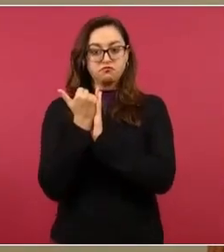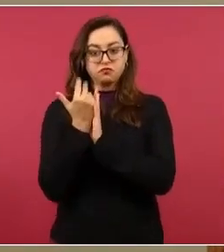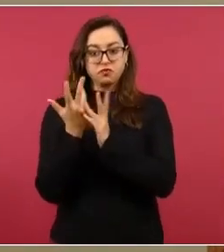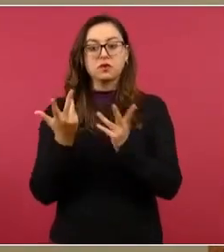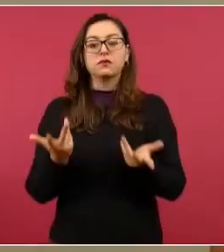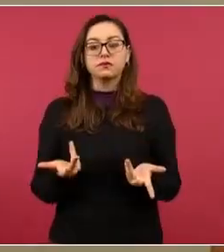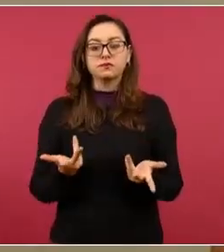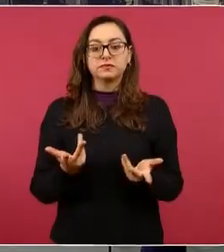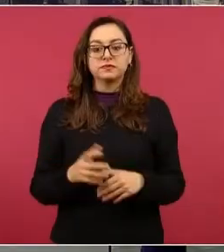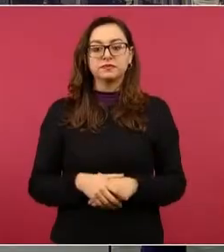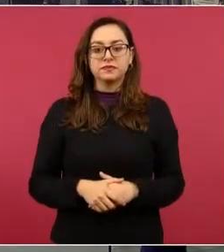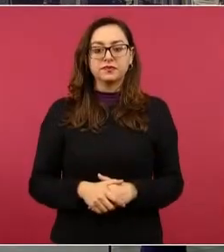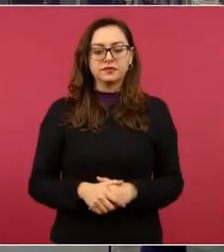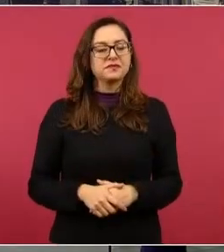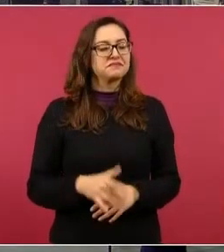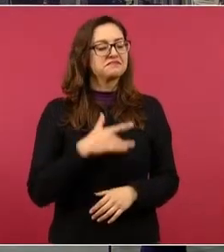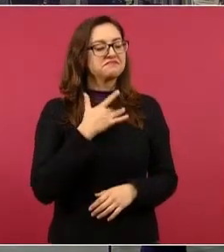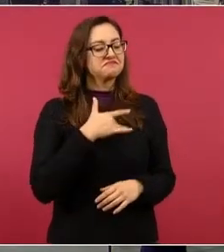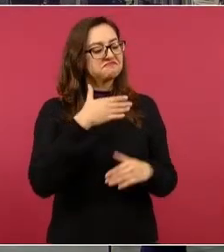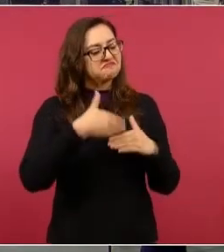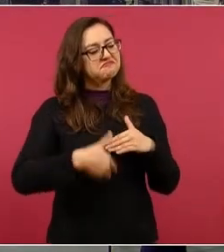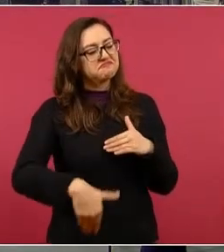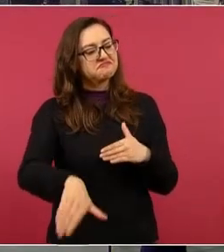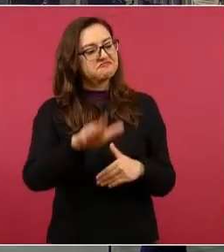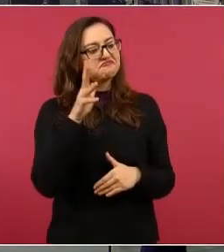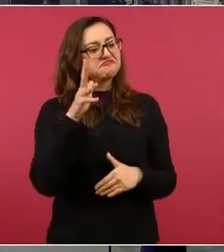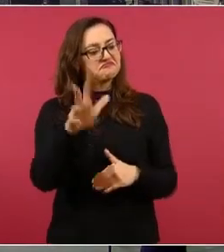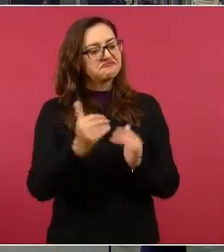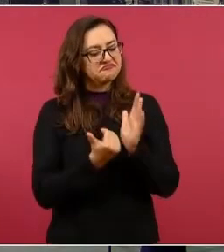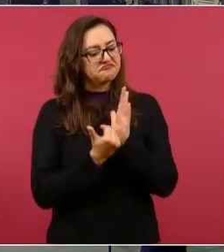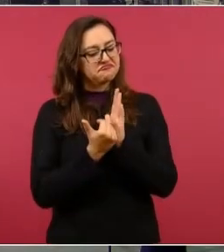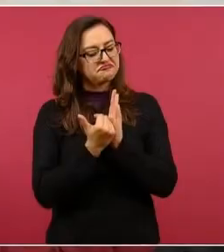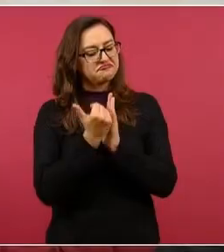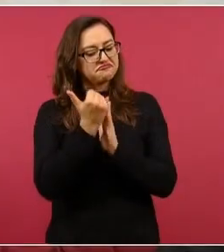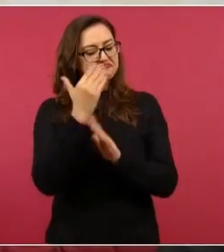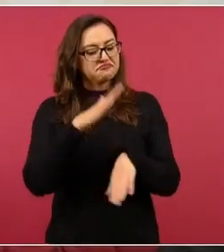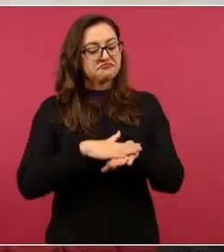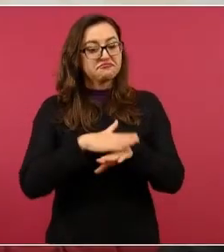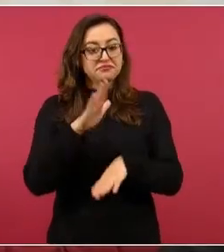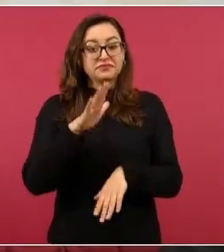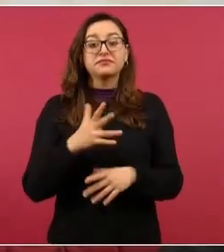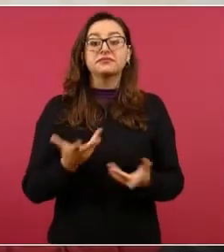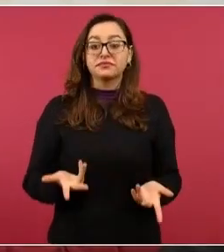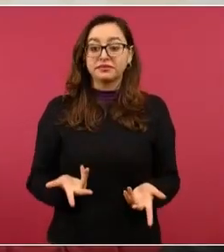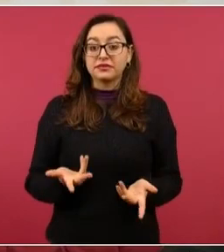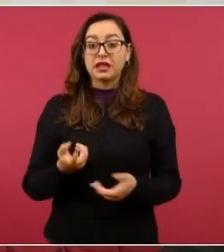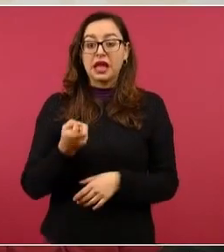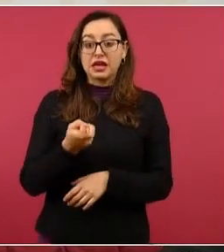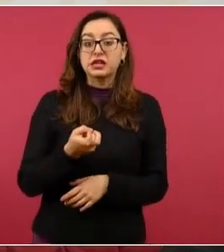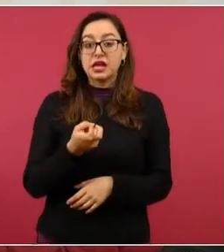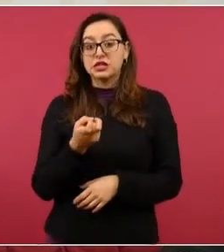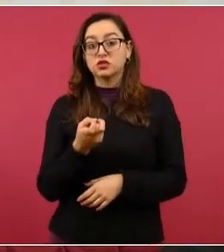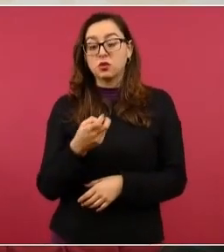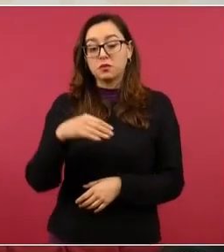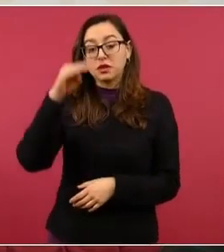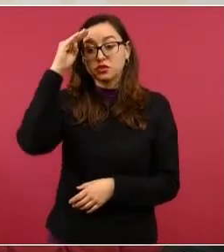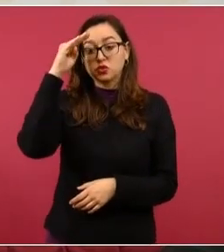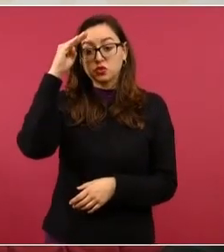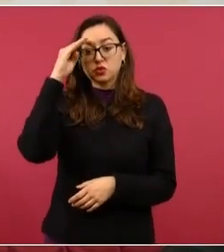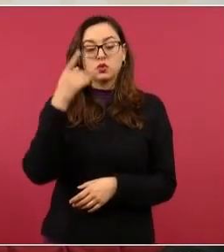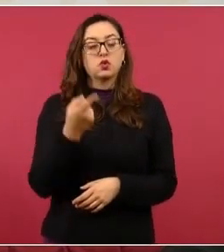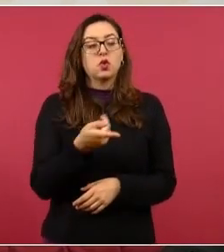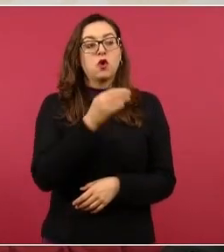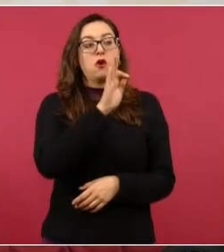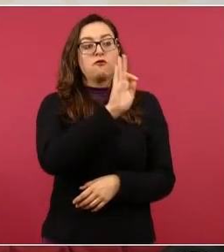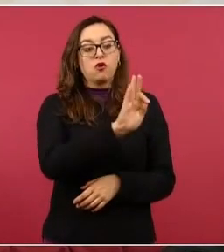Vamos a crecer más. Pero esto habla, el Fondo Monetario, otra vez volviendo al fondo, había dicho que